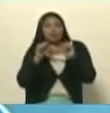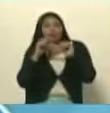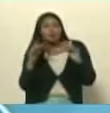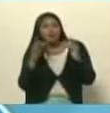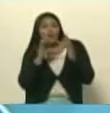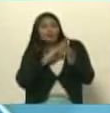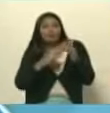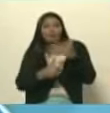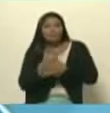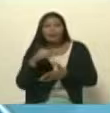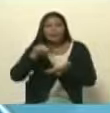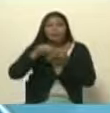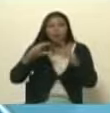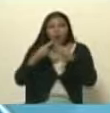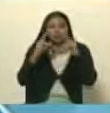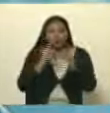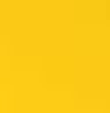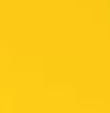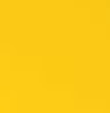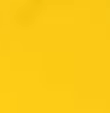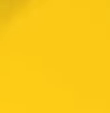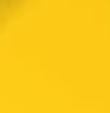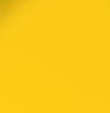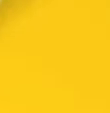porque ya venimos con más de nuestro punto de encuentro.